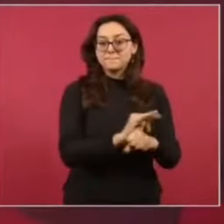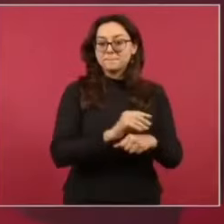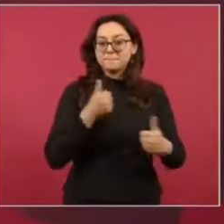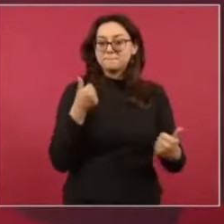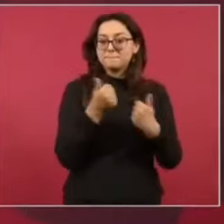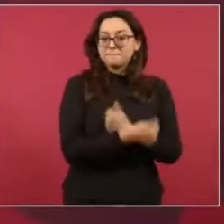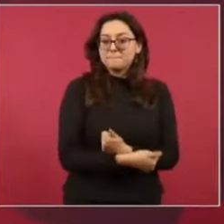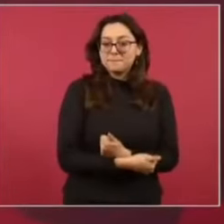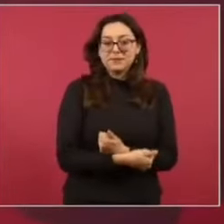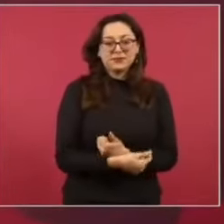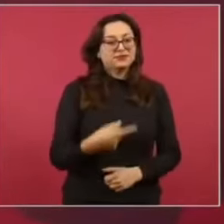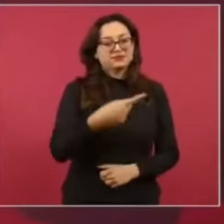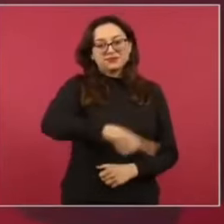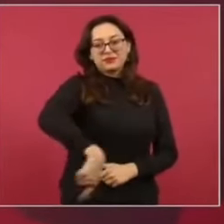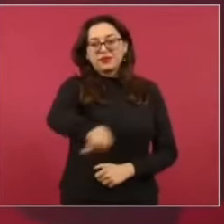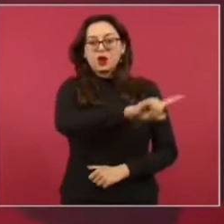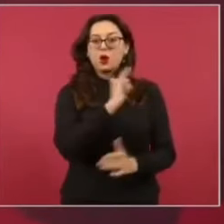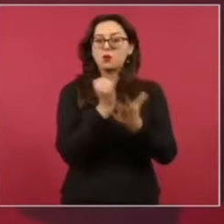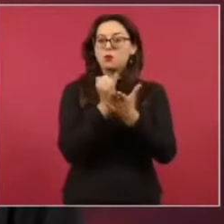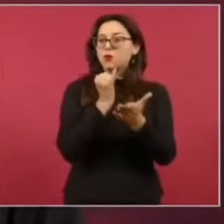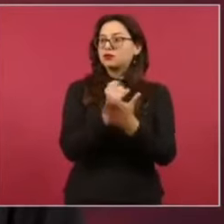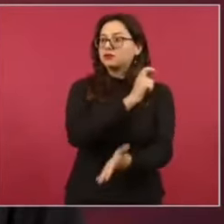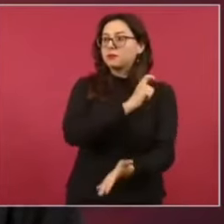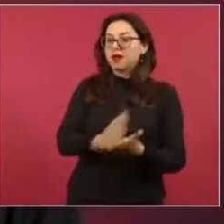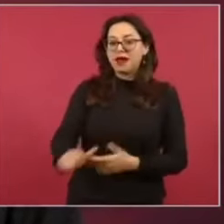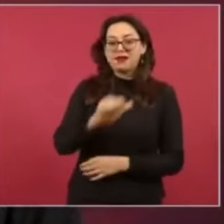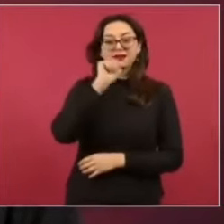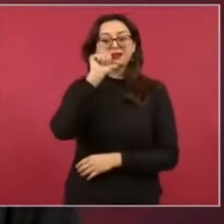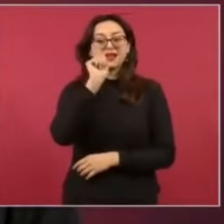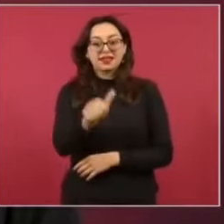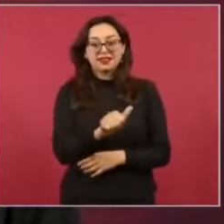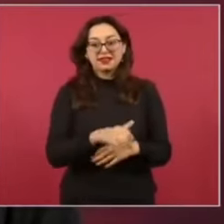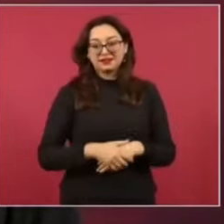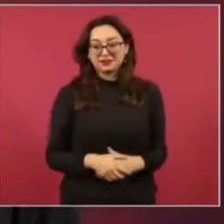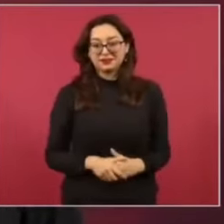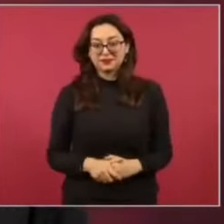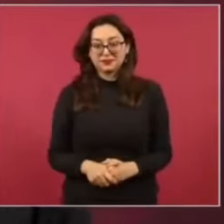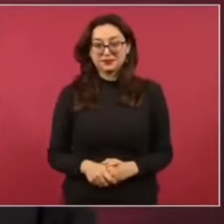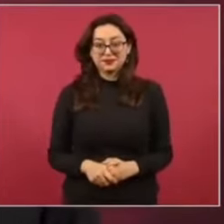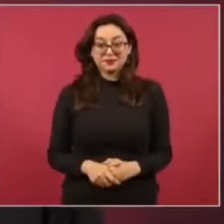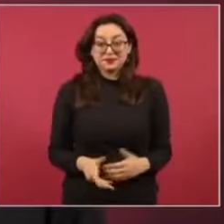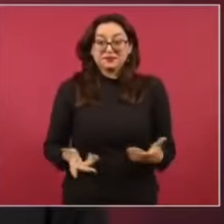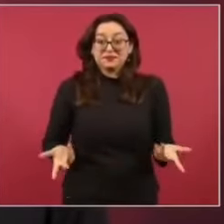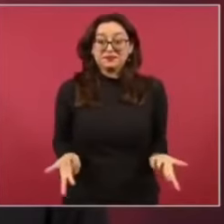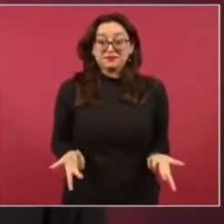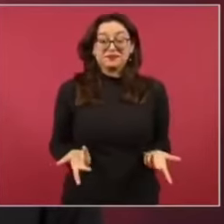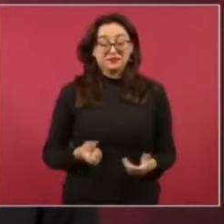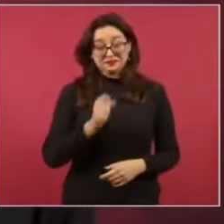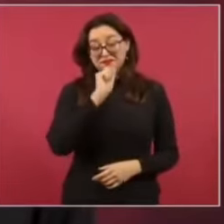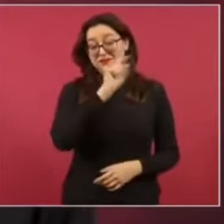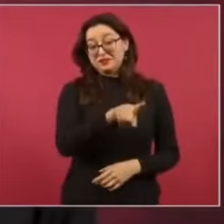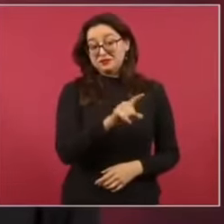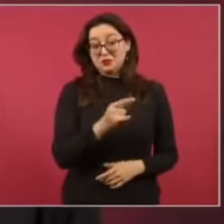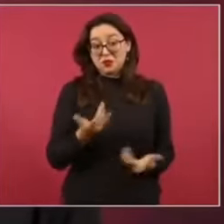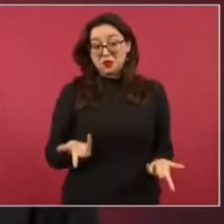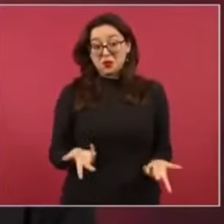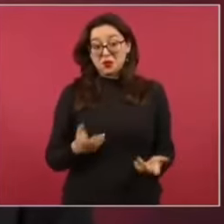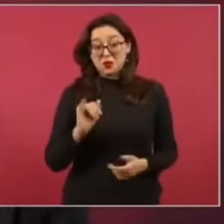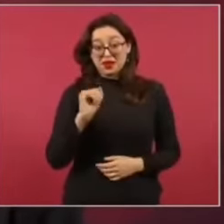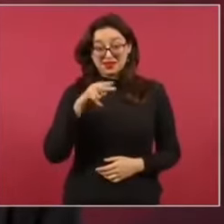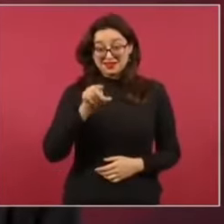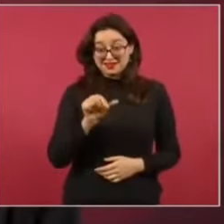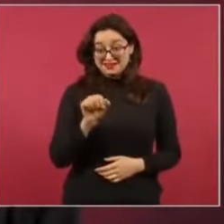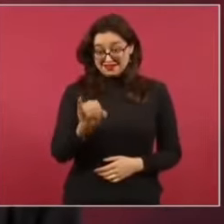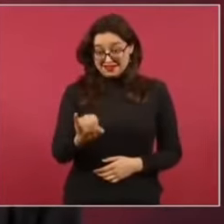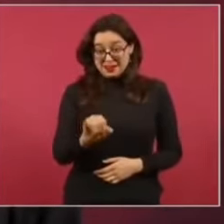que no pagaron impuestos y les condonaron los impuestos. Ese mismo organismo fue el que